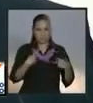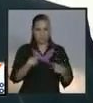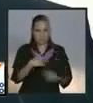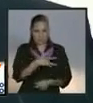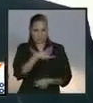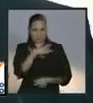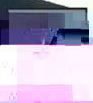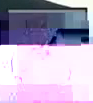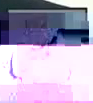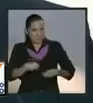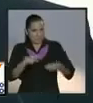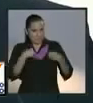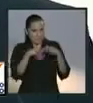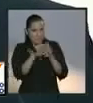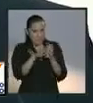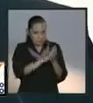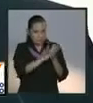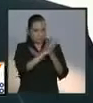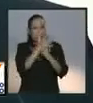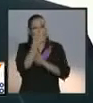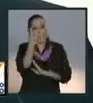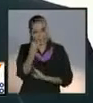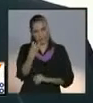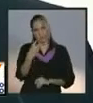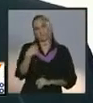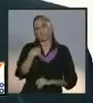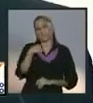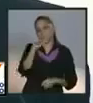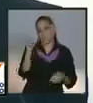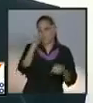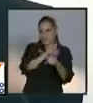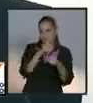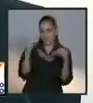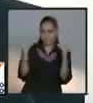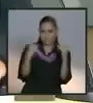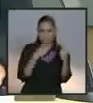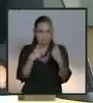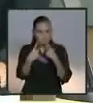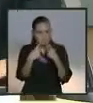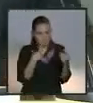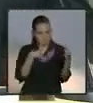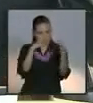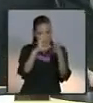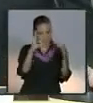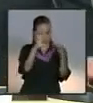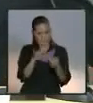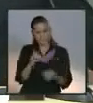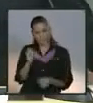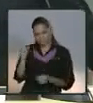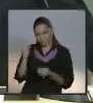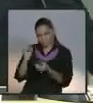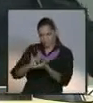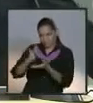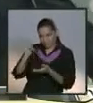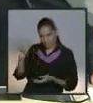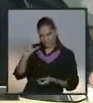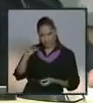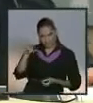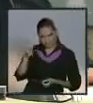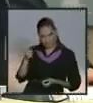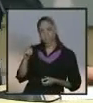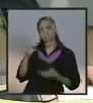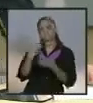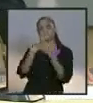en el transcurso de este debate. Muchas gracias, Andrés Manuel López Obrador. Cerramos esta primera ronda de